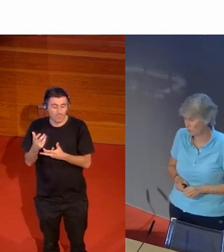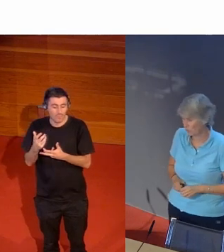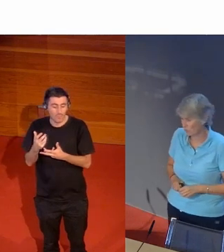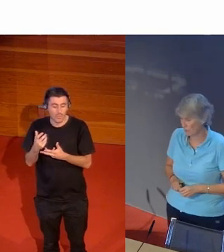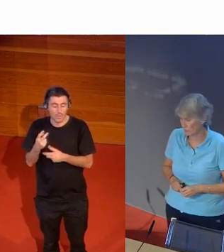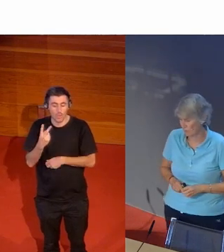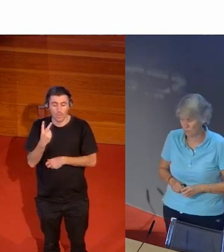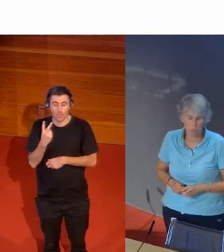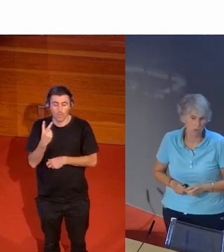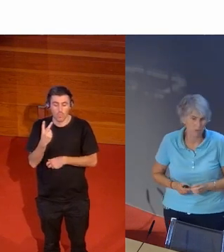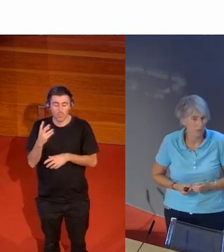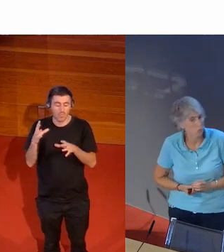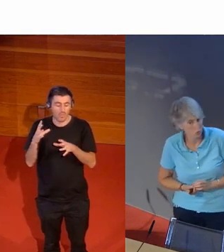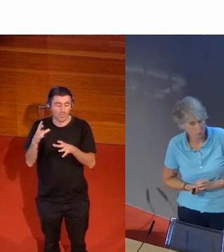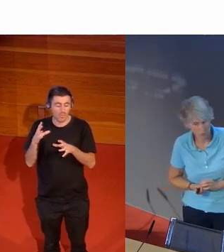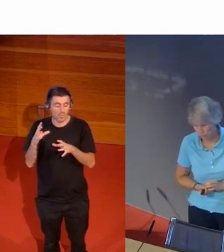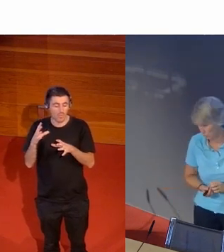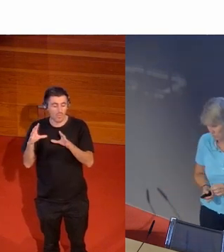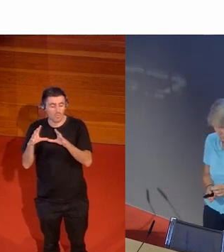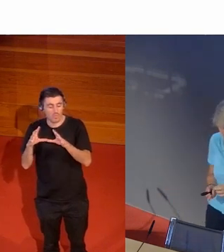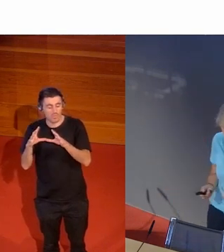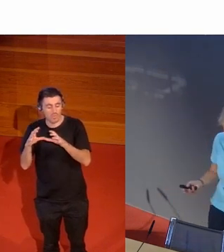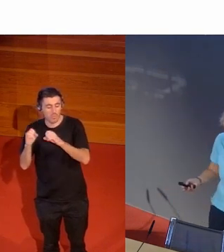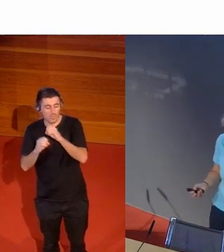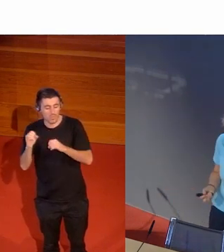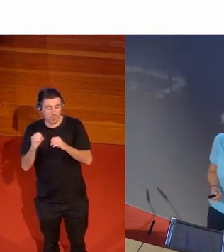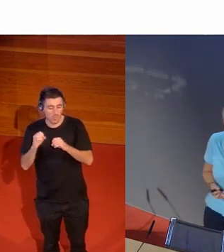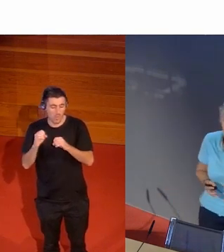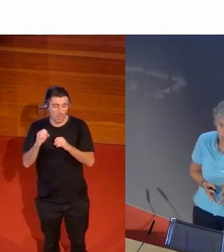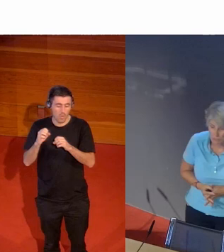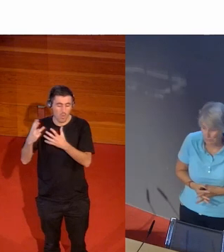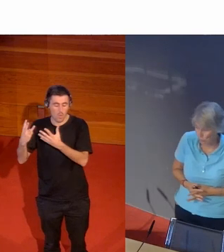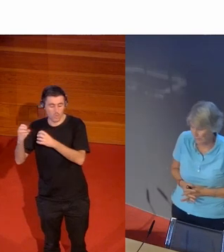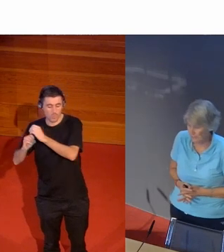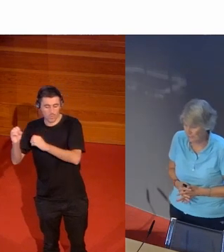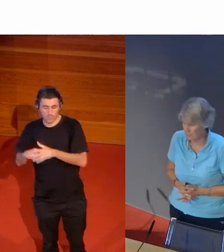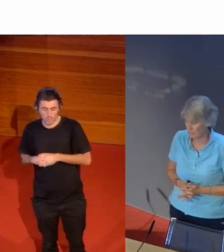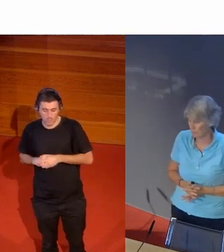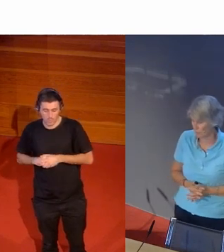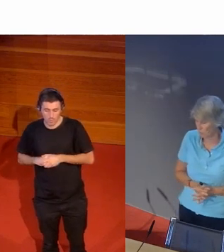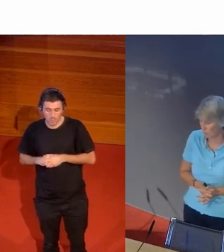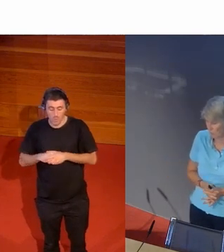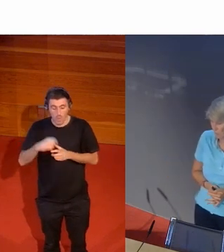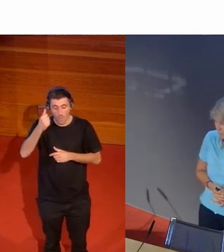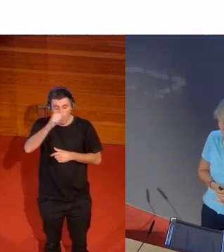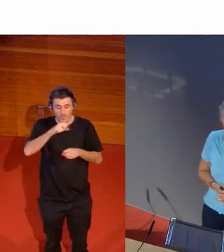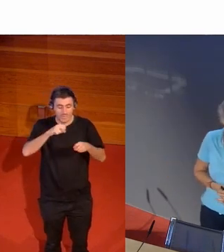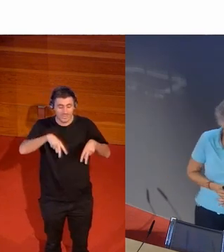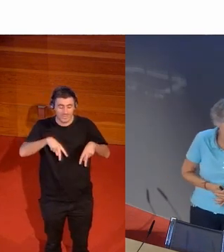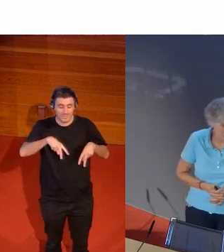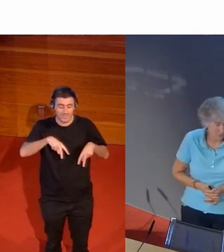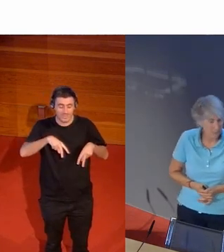un 5% y la mujer como noticia un 8% ha subido un 3% los hombres en titulares casi el 64%